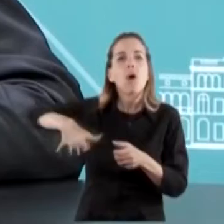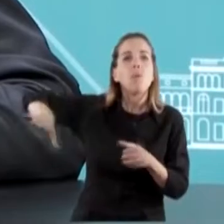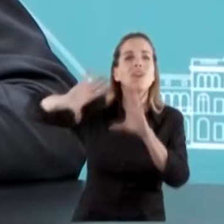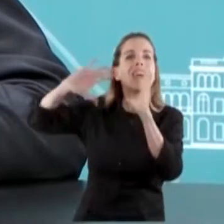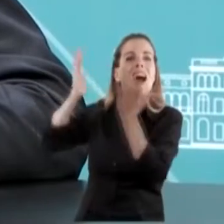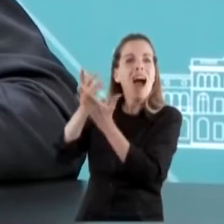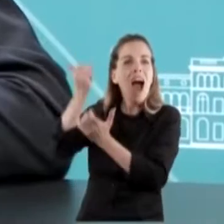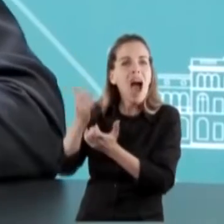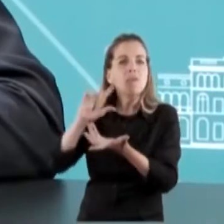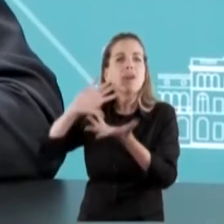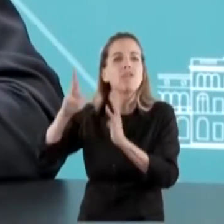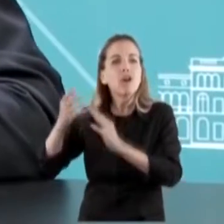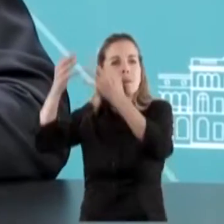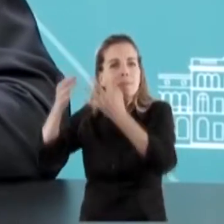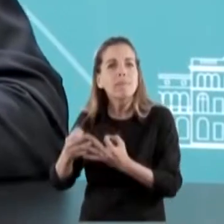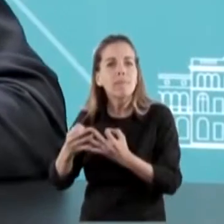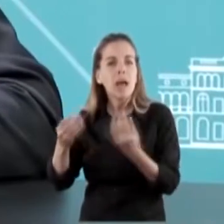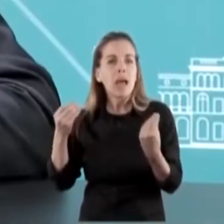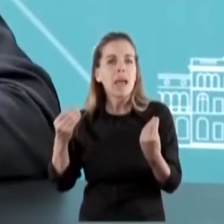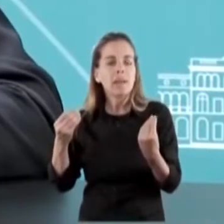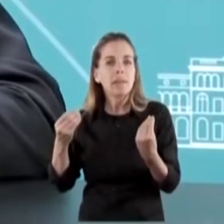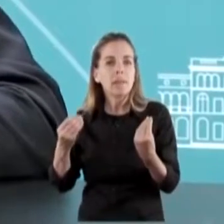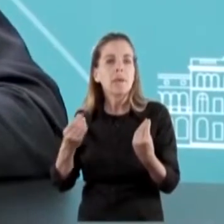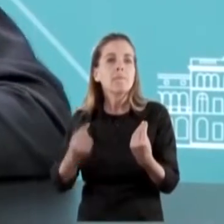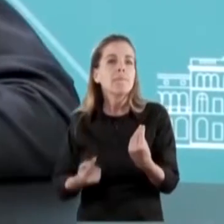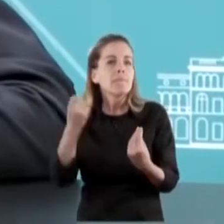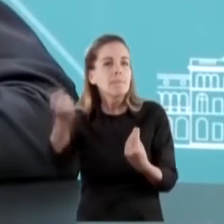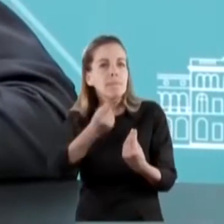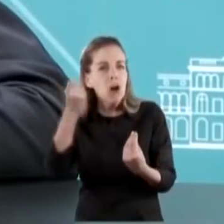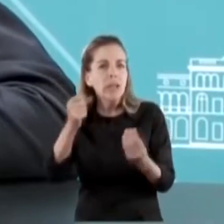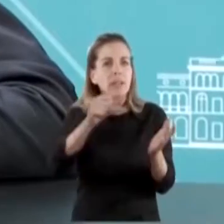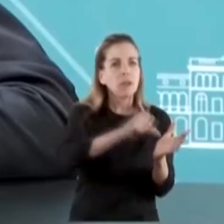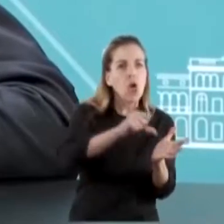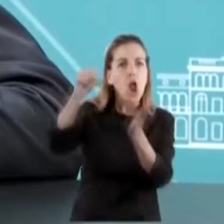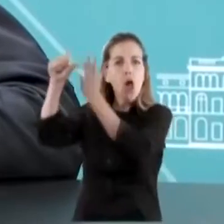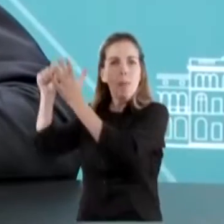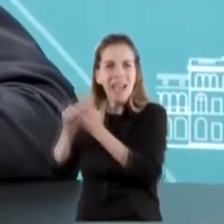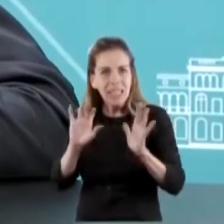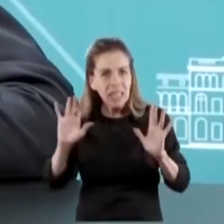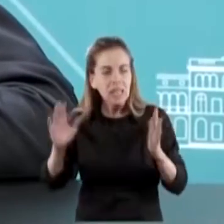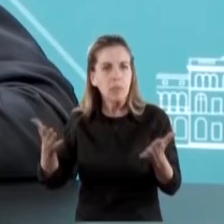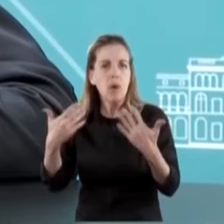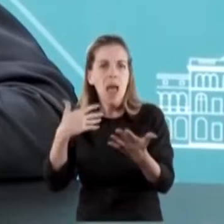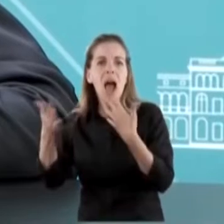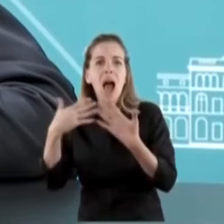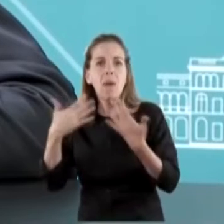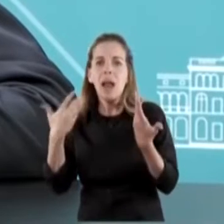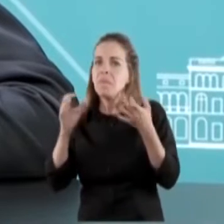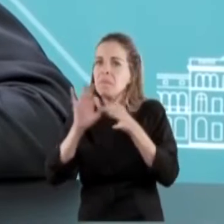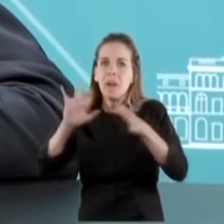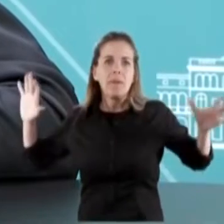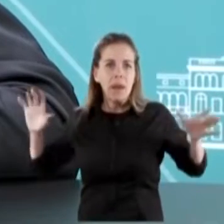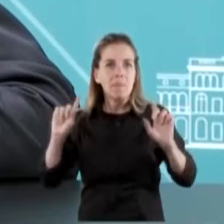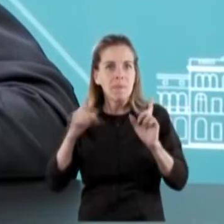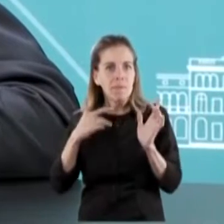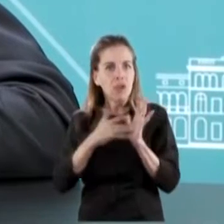mecanismo a partir de un diálogo bilateral, la Argentina está dispuesta a hacerlo. Me tocó la semana pasada,